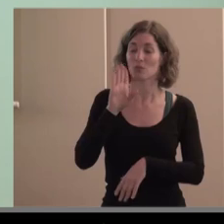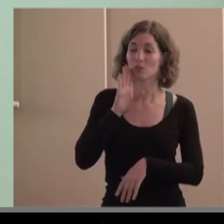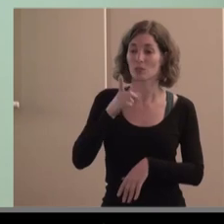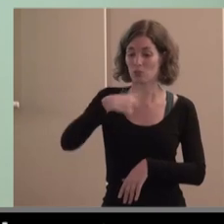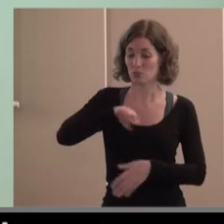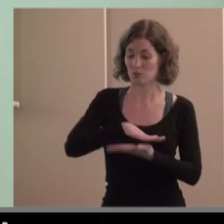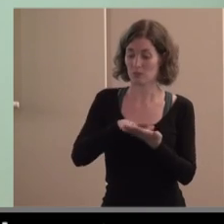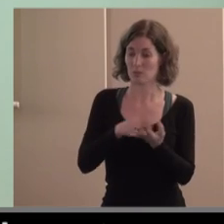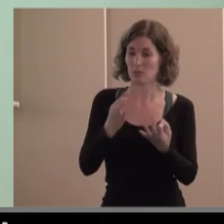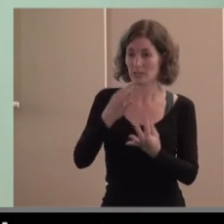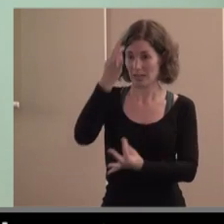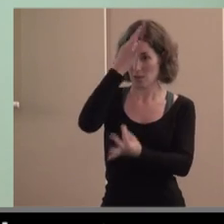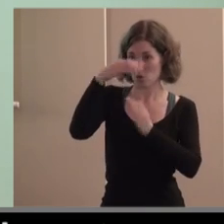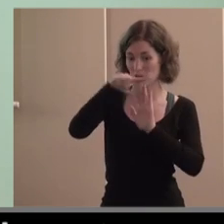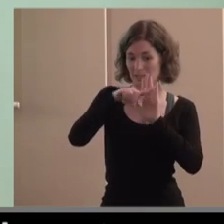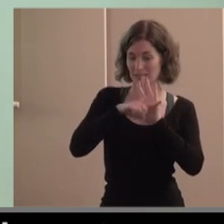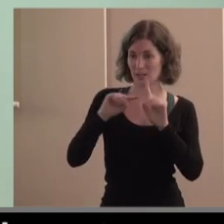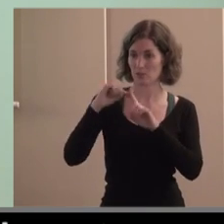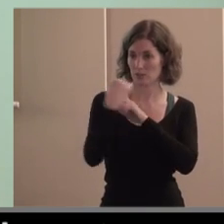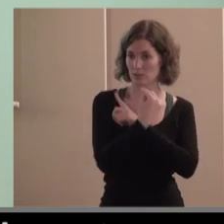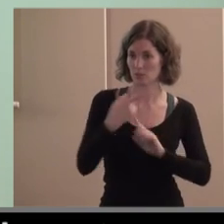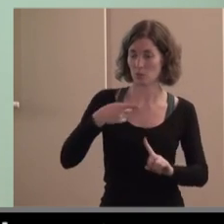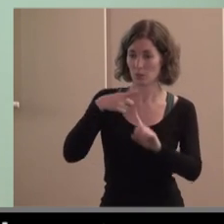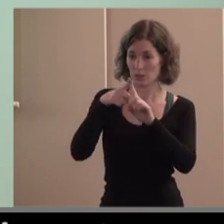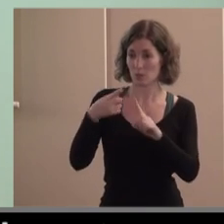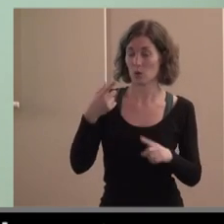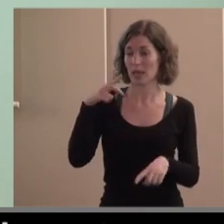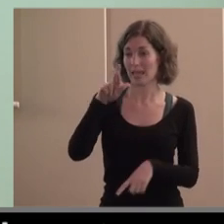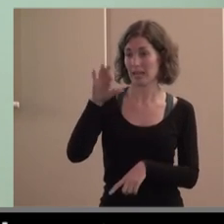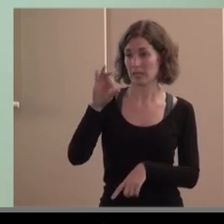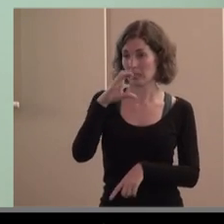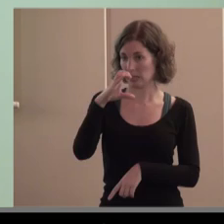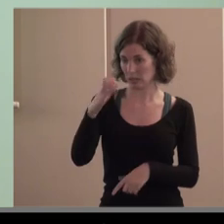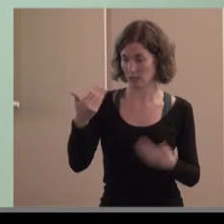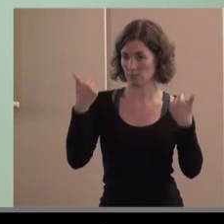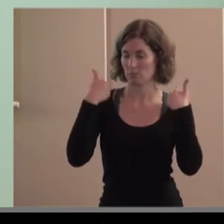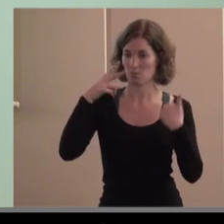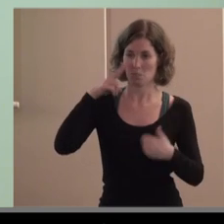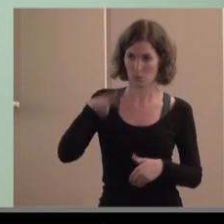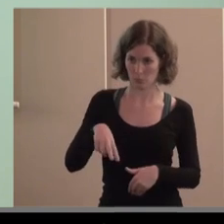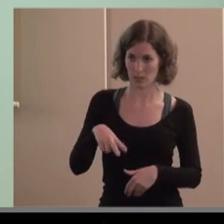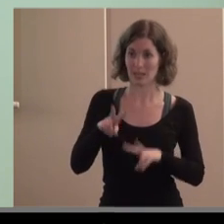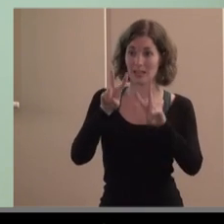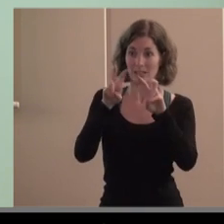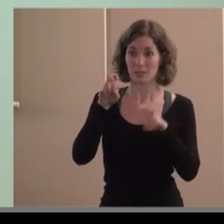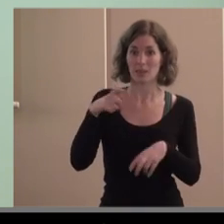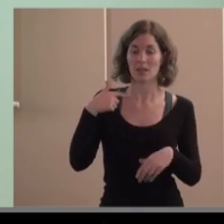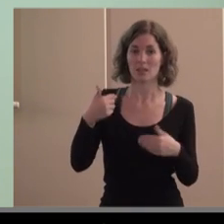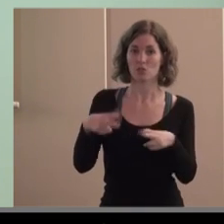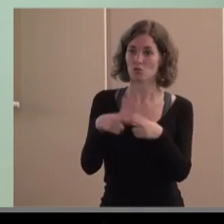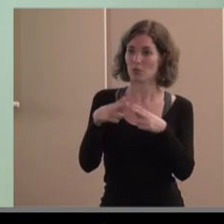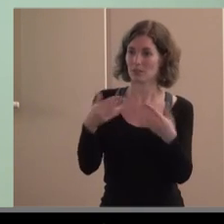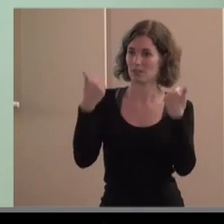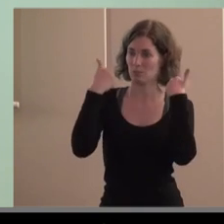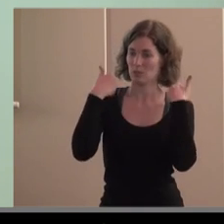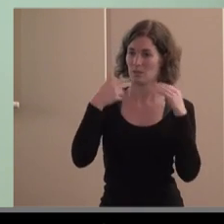los criterios indicadores para ser reconocidos socialmente responsables todo el tema de las inversiones socialmente responsables todo lo que tiene que ver con los fondos